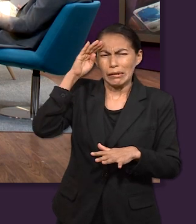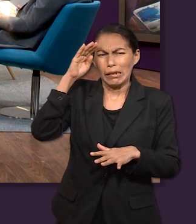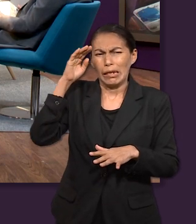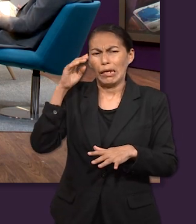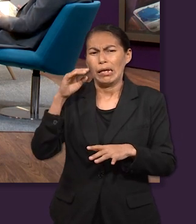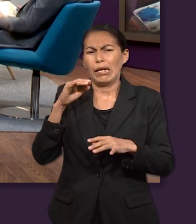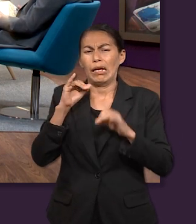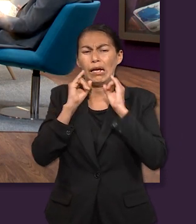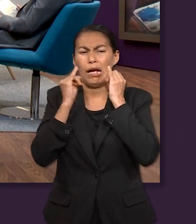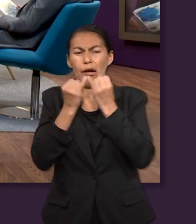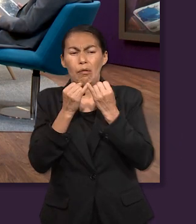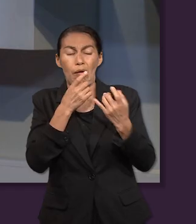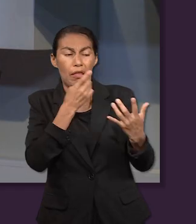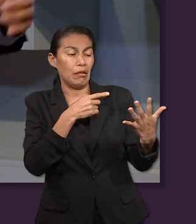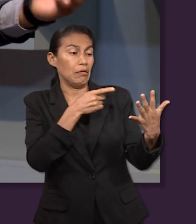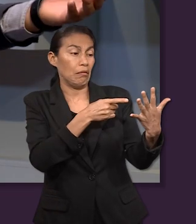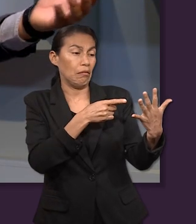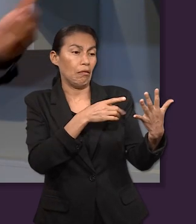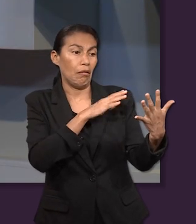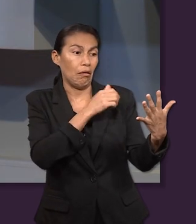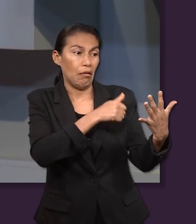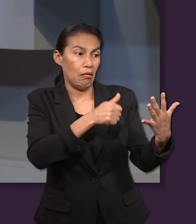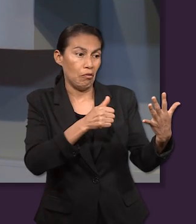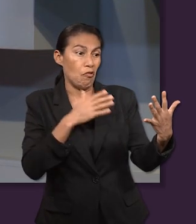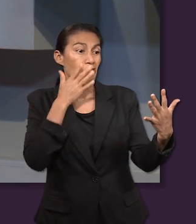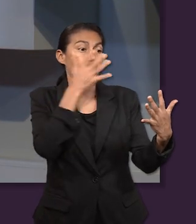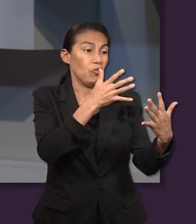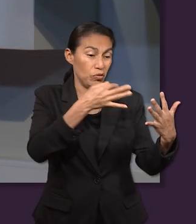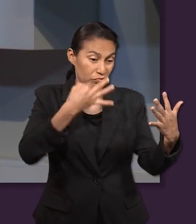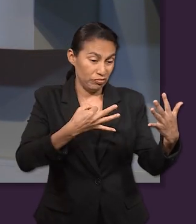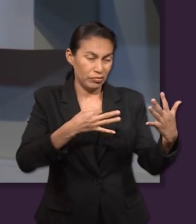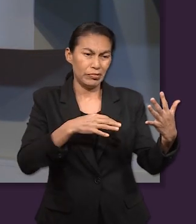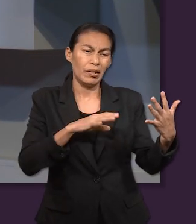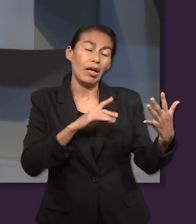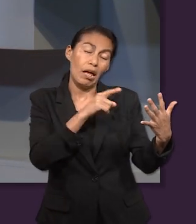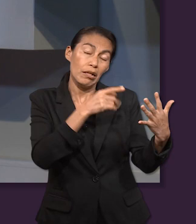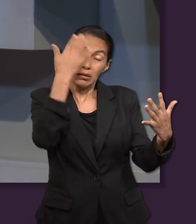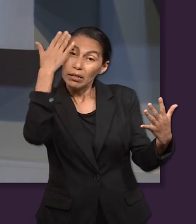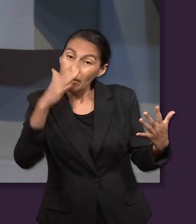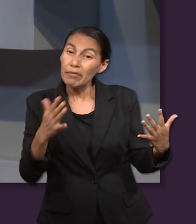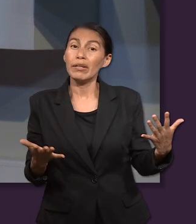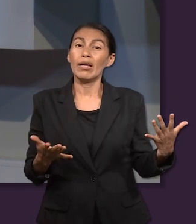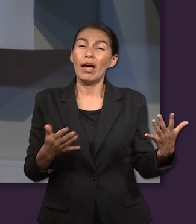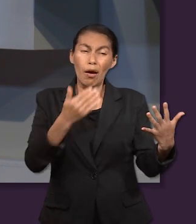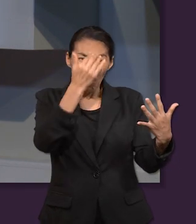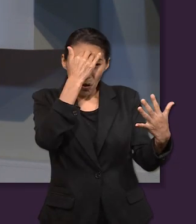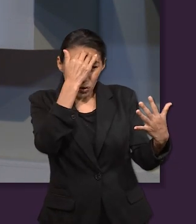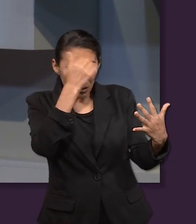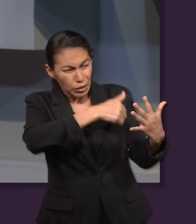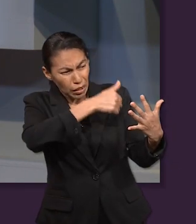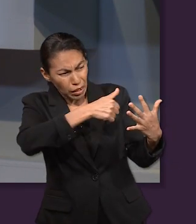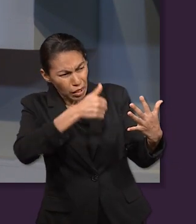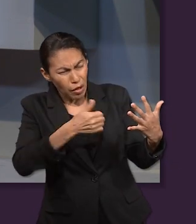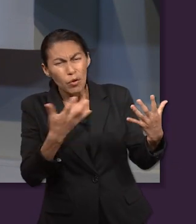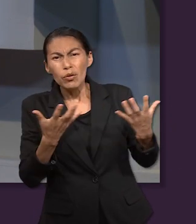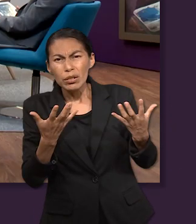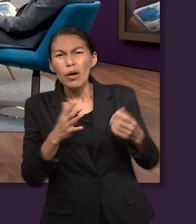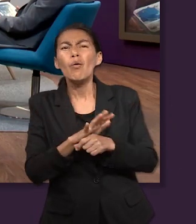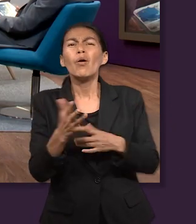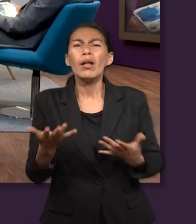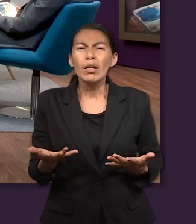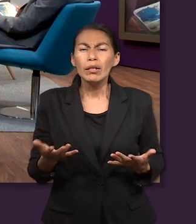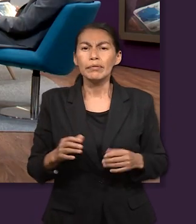predestinando. No, es que él conocía a sus hijos, ya sabía su comportamiento y a dónde iban a llegar. temperamento, ¿no? Sí.